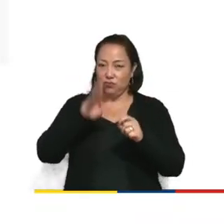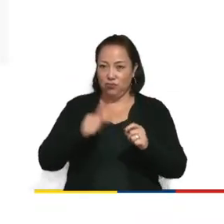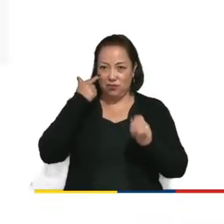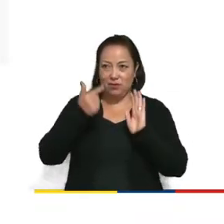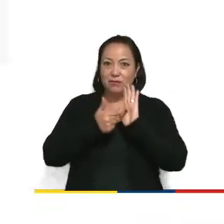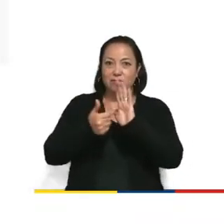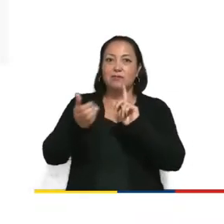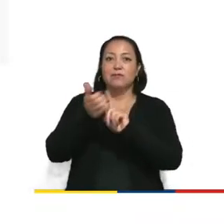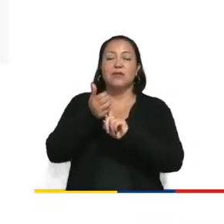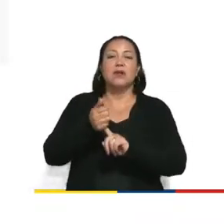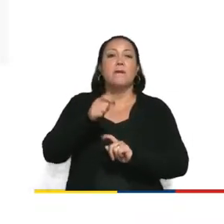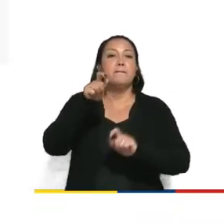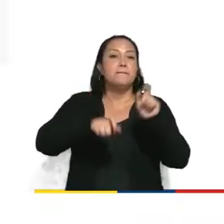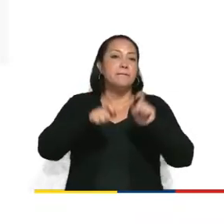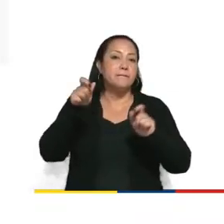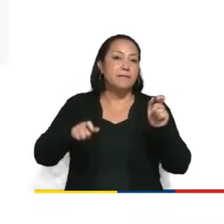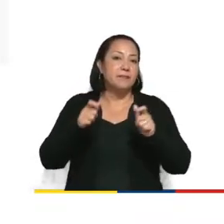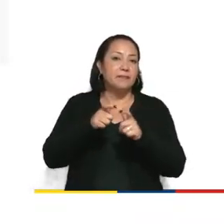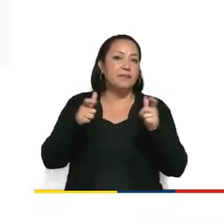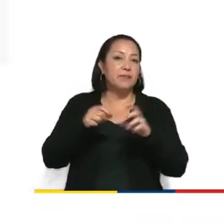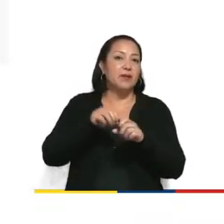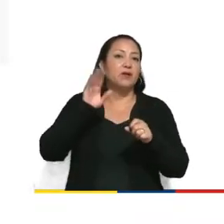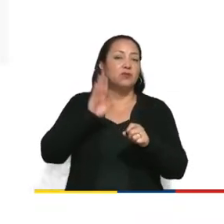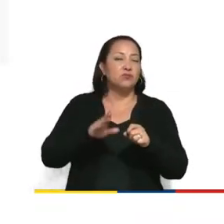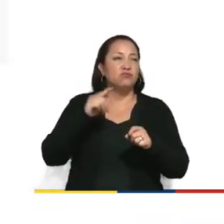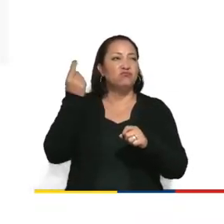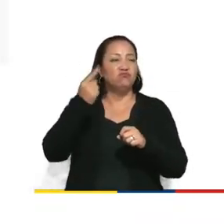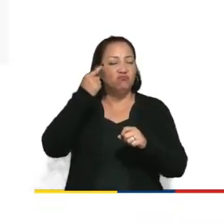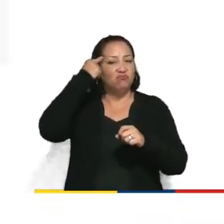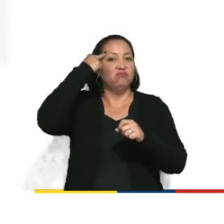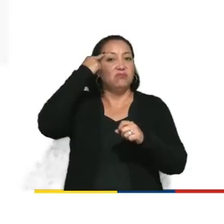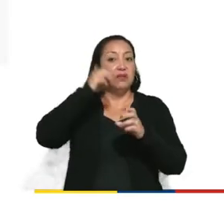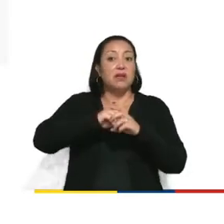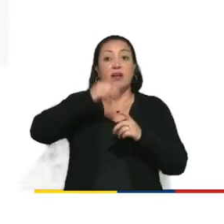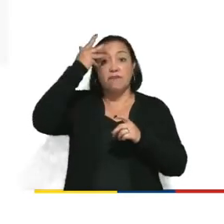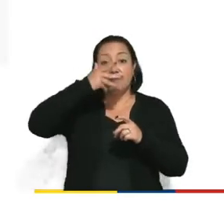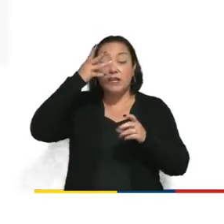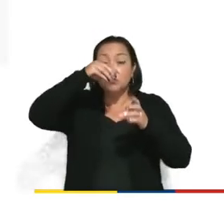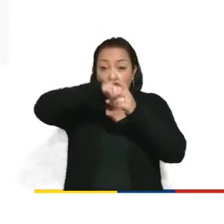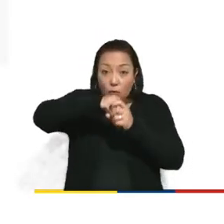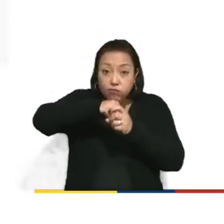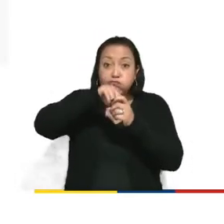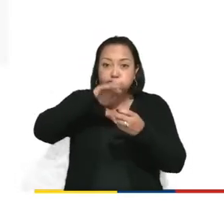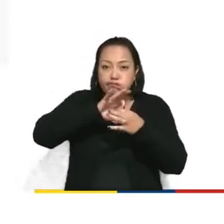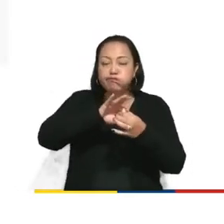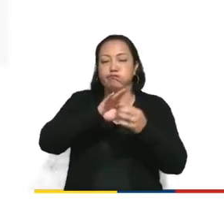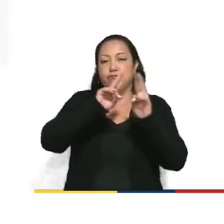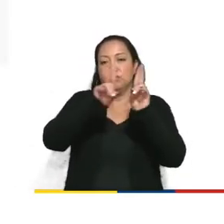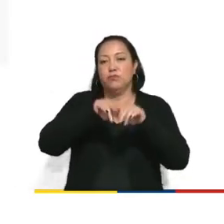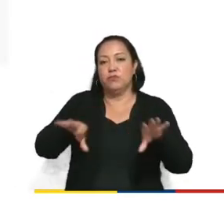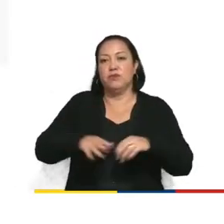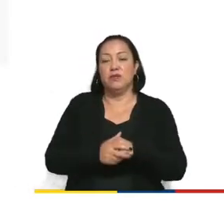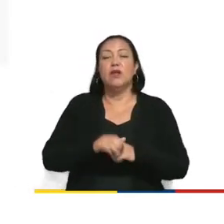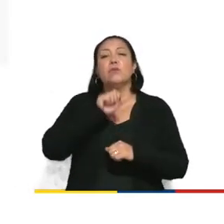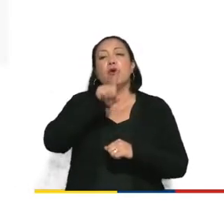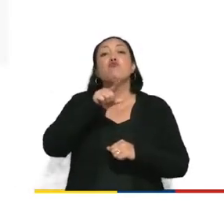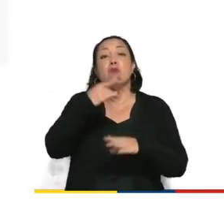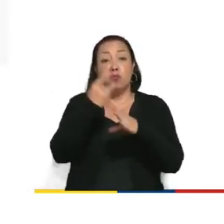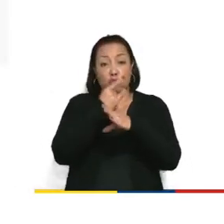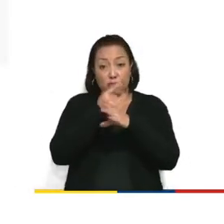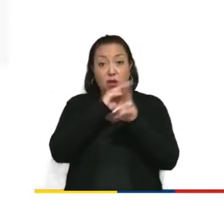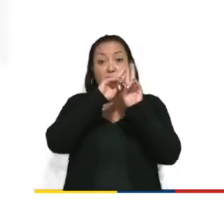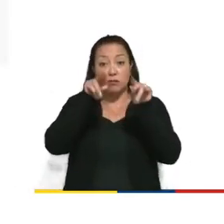de muchas personas realmente creen que Facebook es Internet. Se les pregunta, ¿usted alguna vez ha usado Internet?